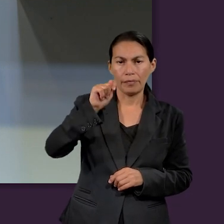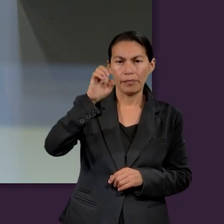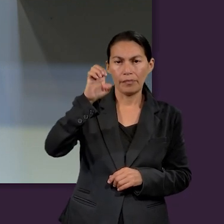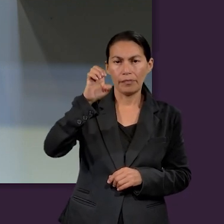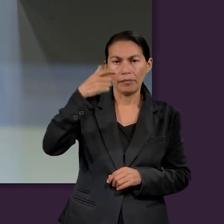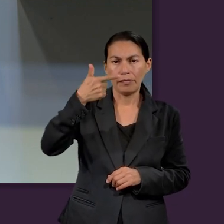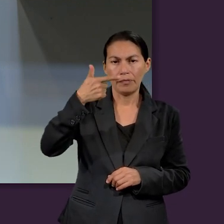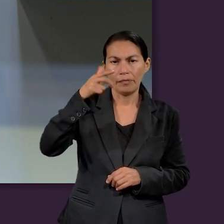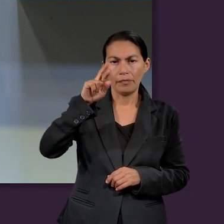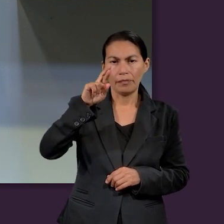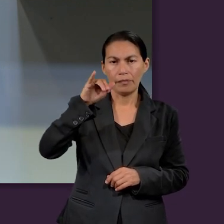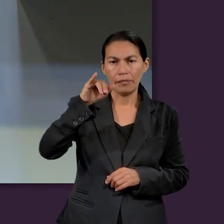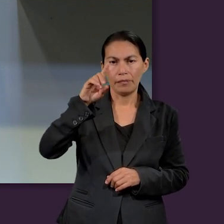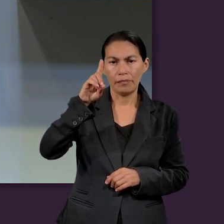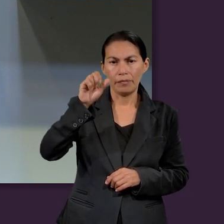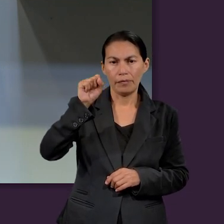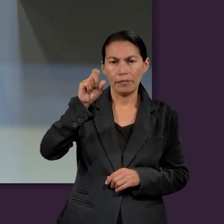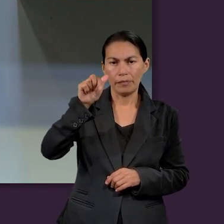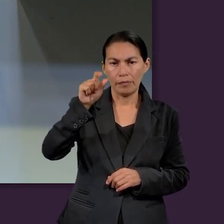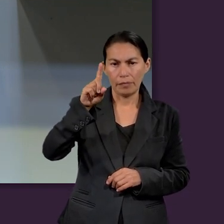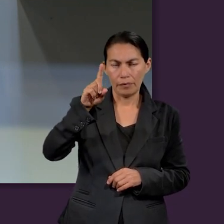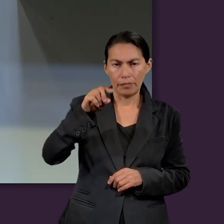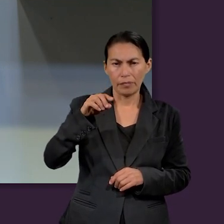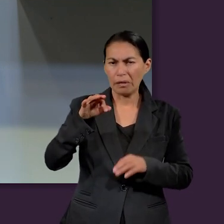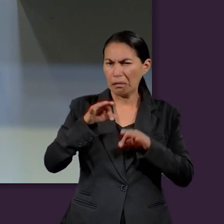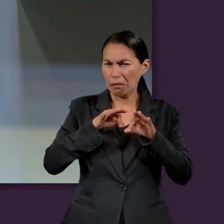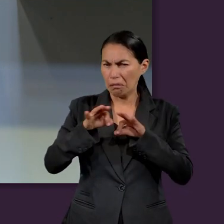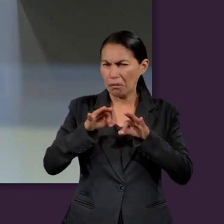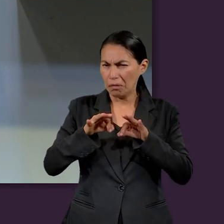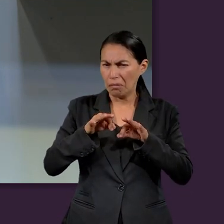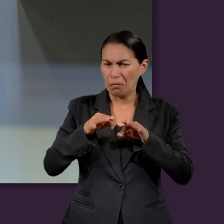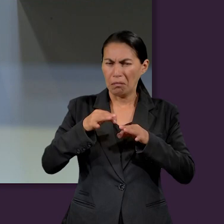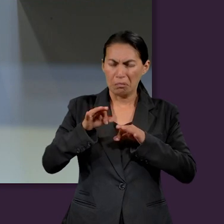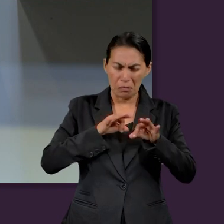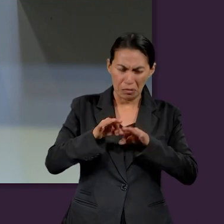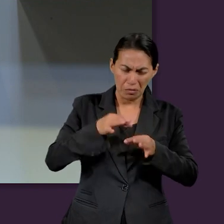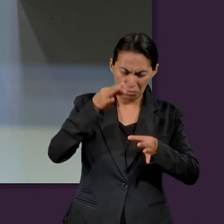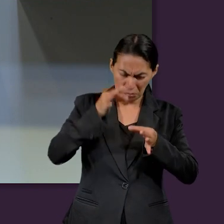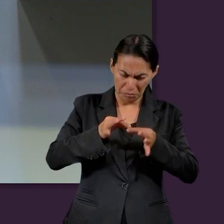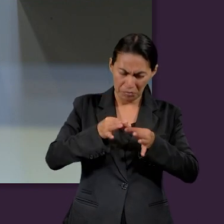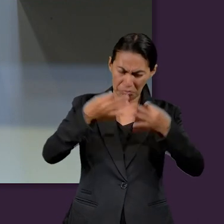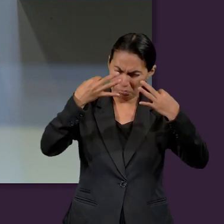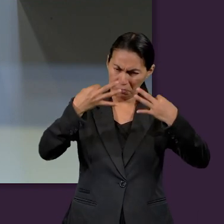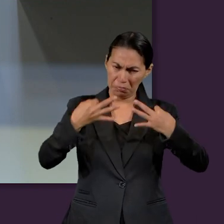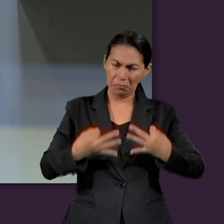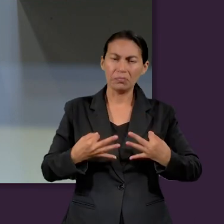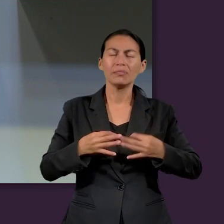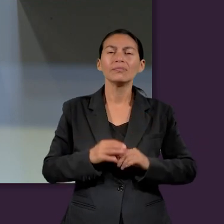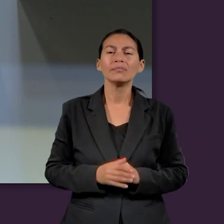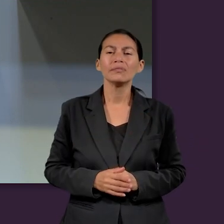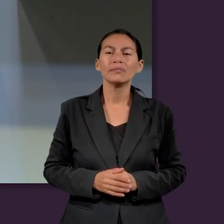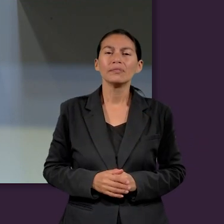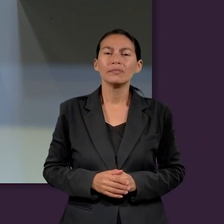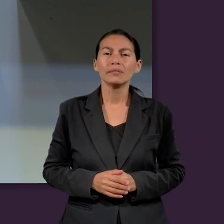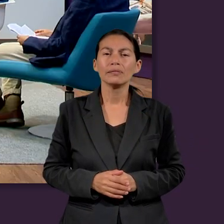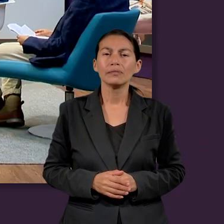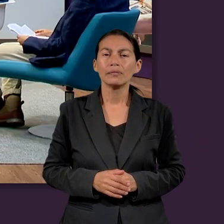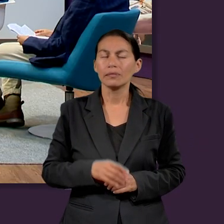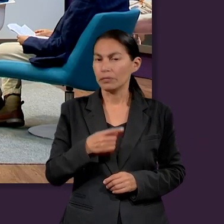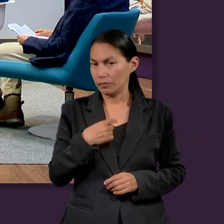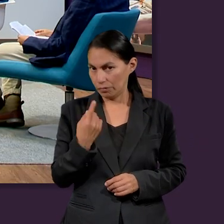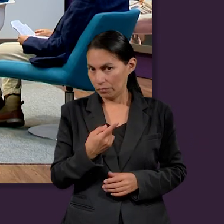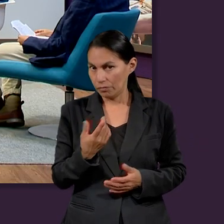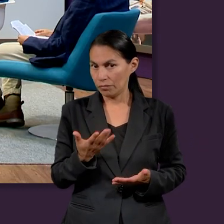El ideal de Dios en cuanto a la integridad en este aspecto de